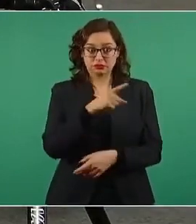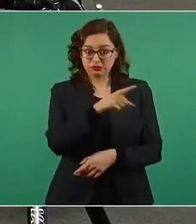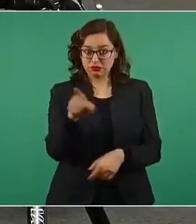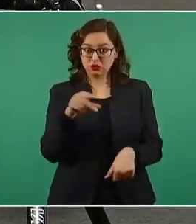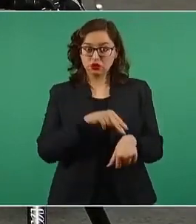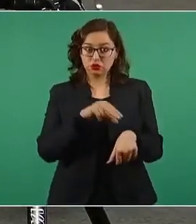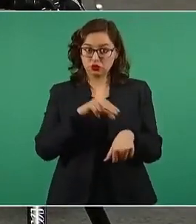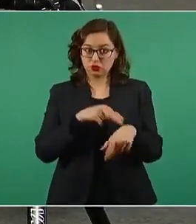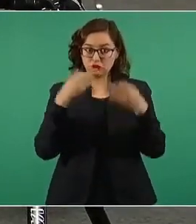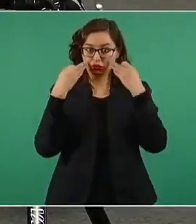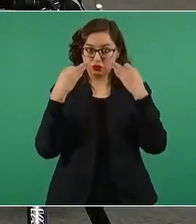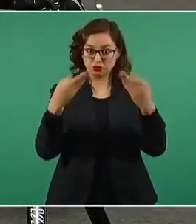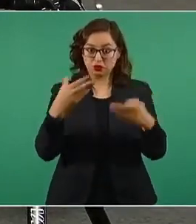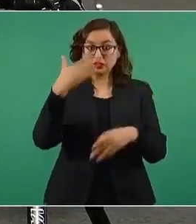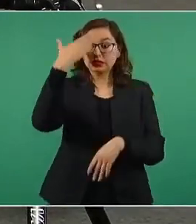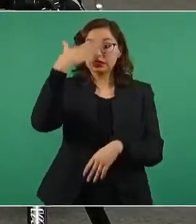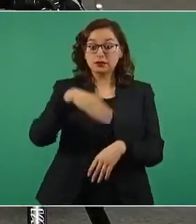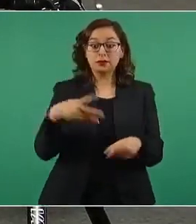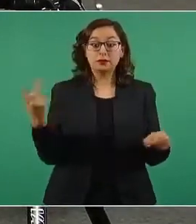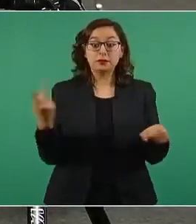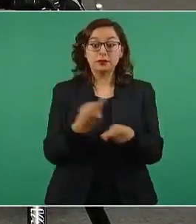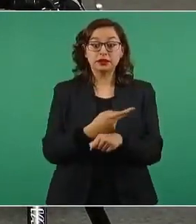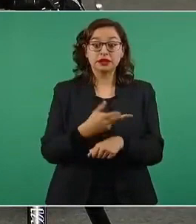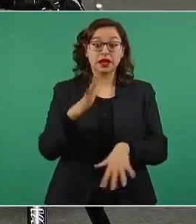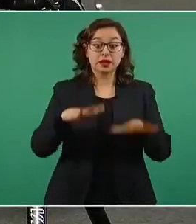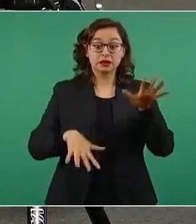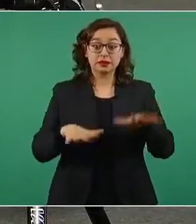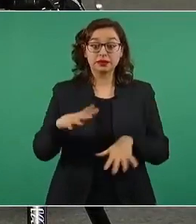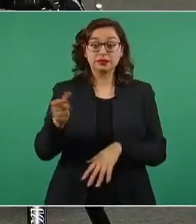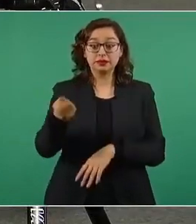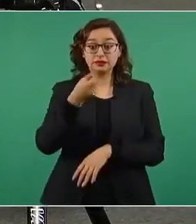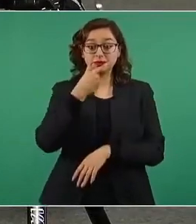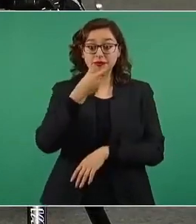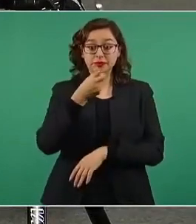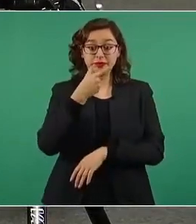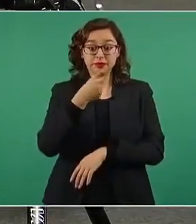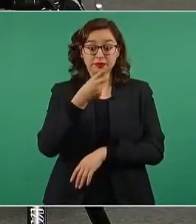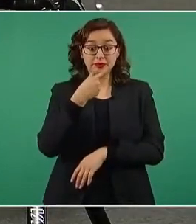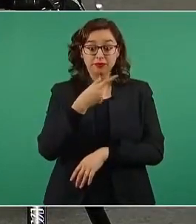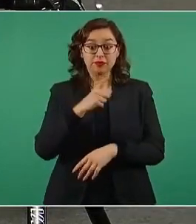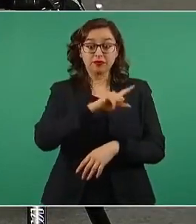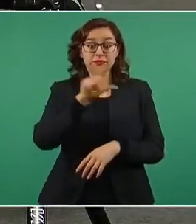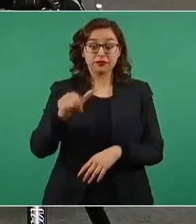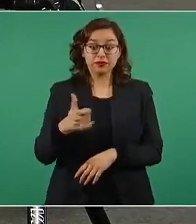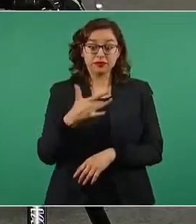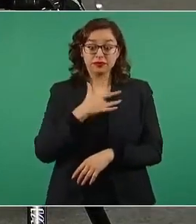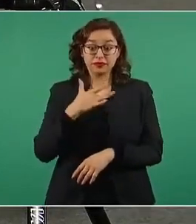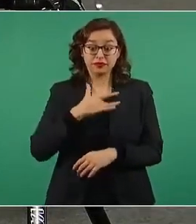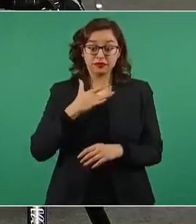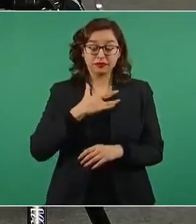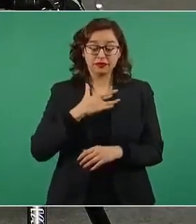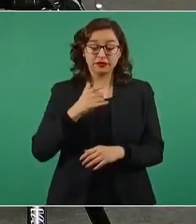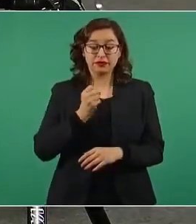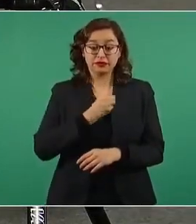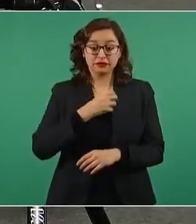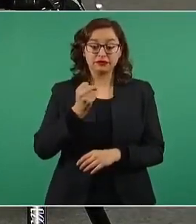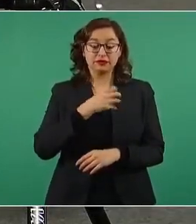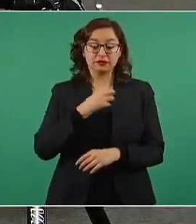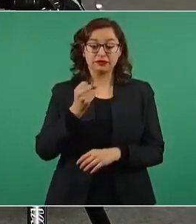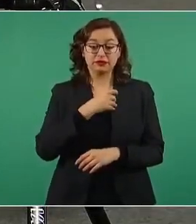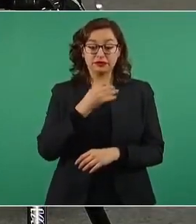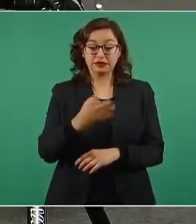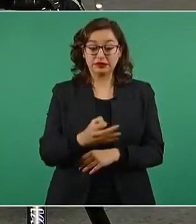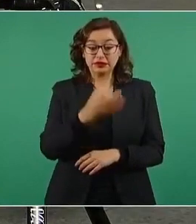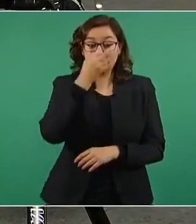médicos aquí presentes, que por no recibir el tratamiento para la hipertensión sufren de arritmias y esto los pone en la antesala de